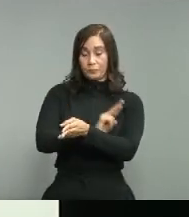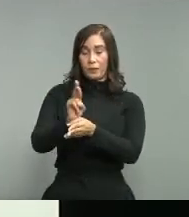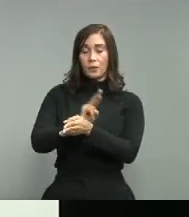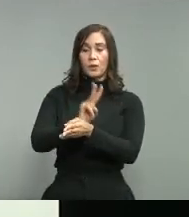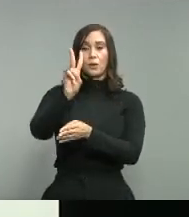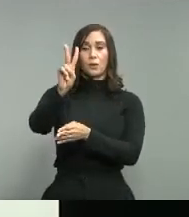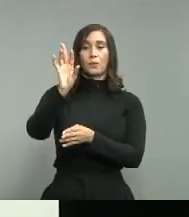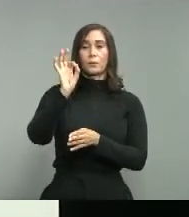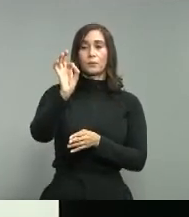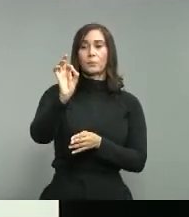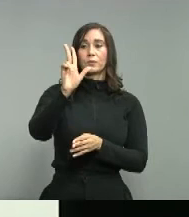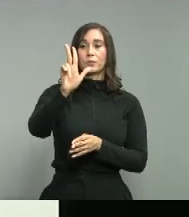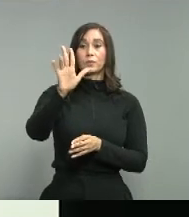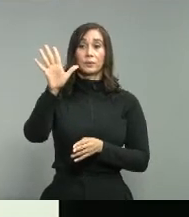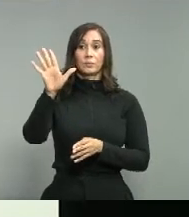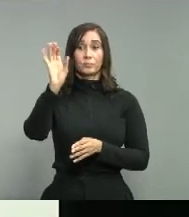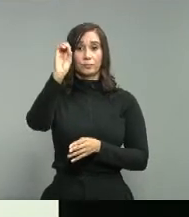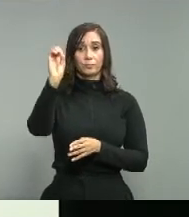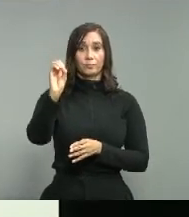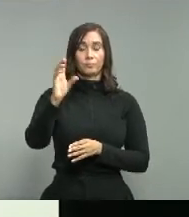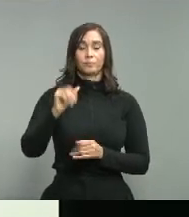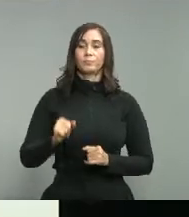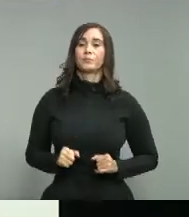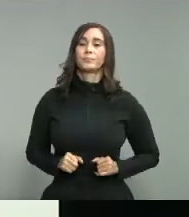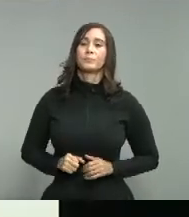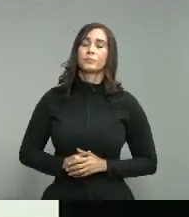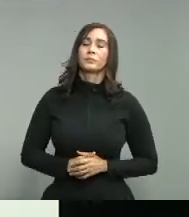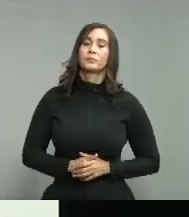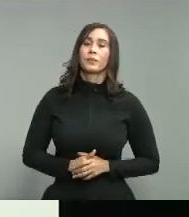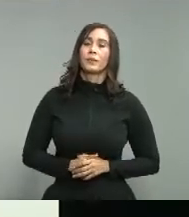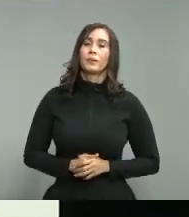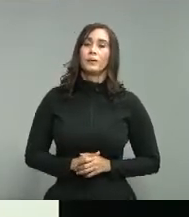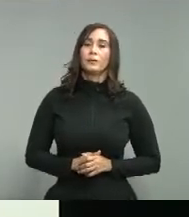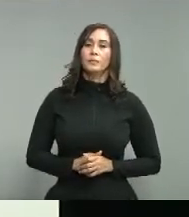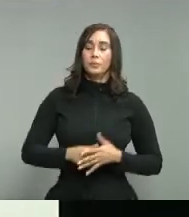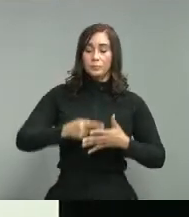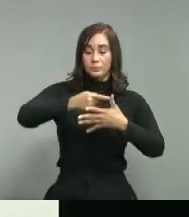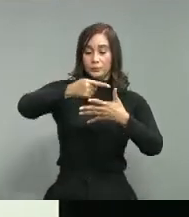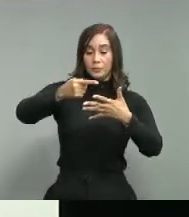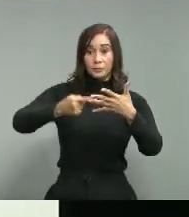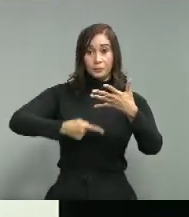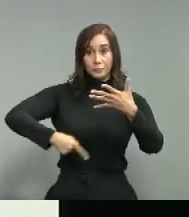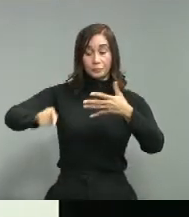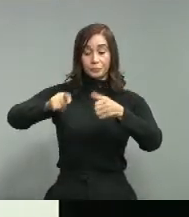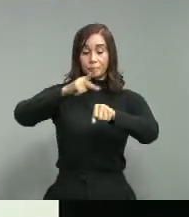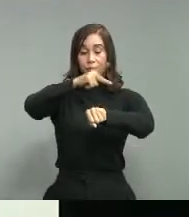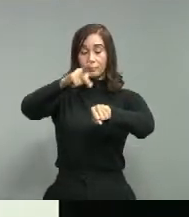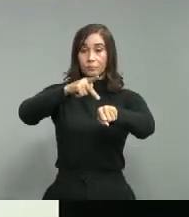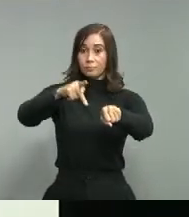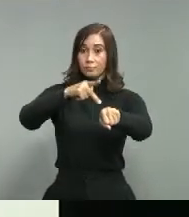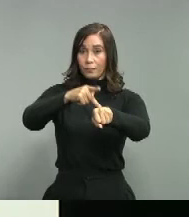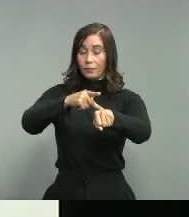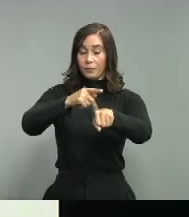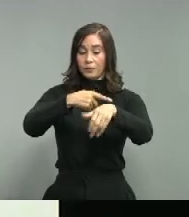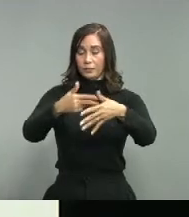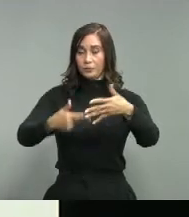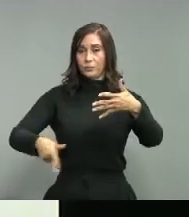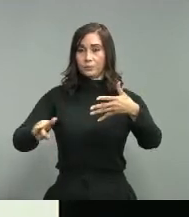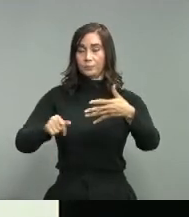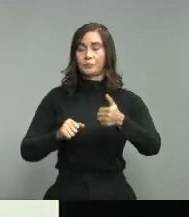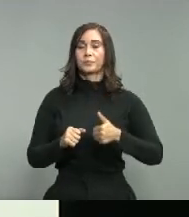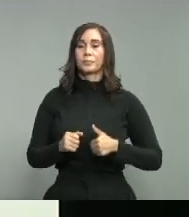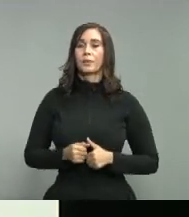2.35% El detalle por provincia es el siguiente